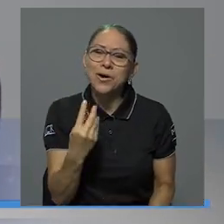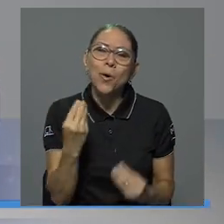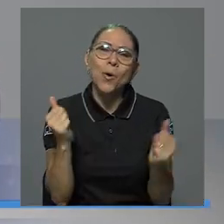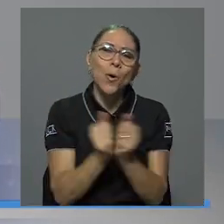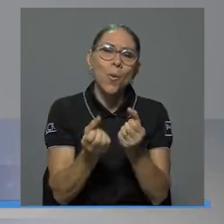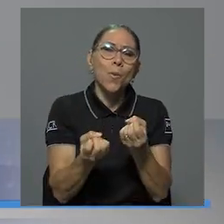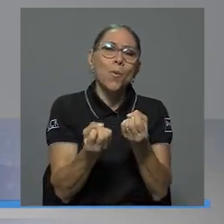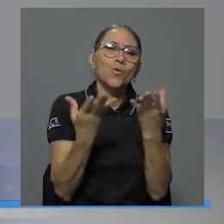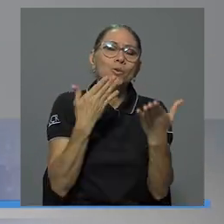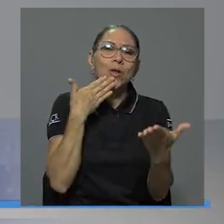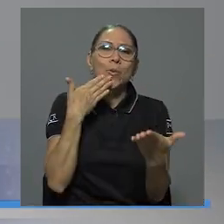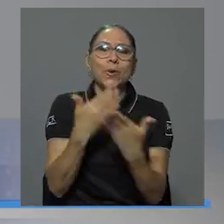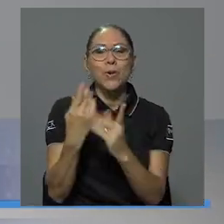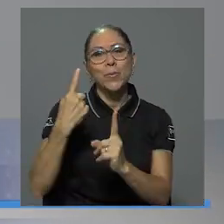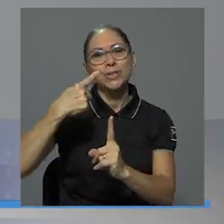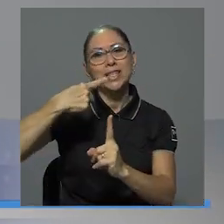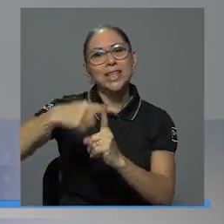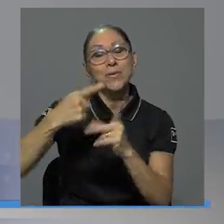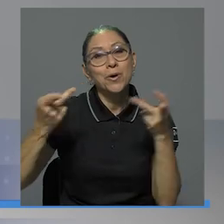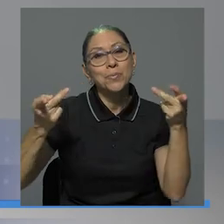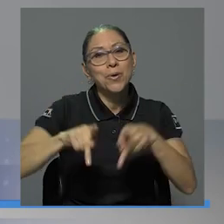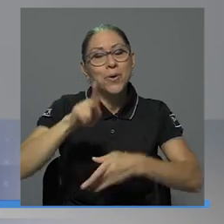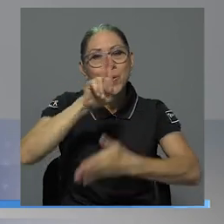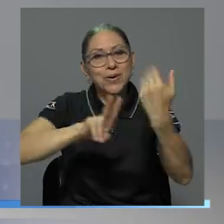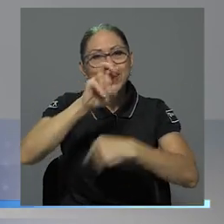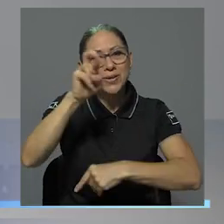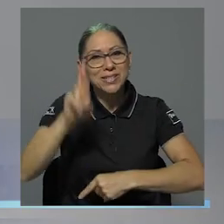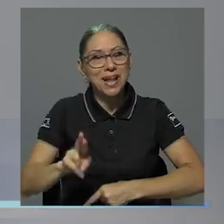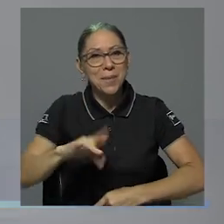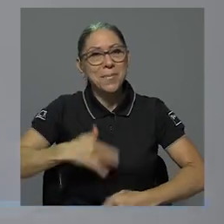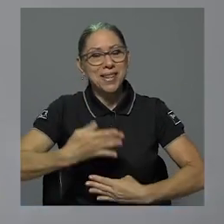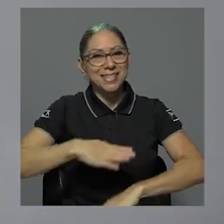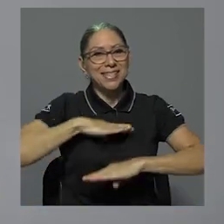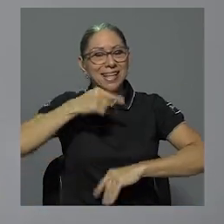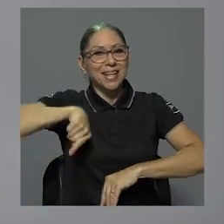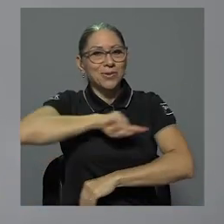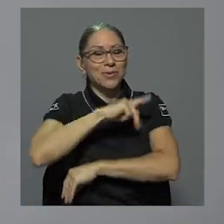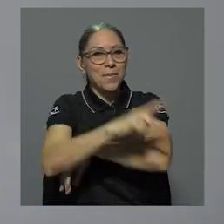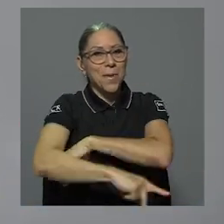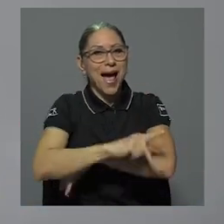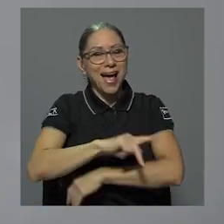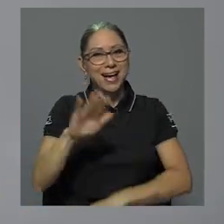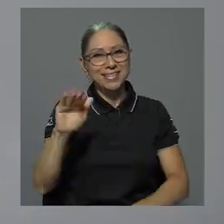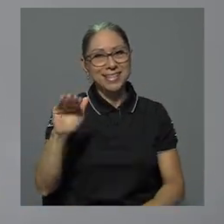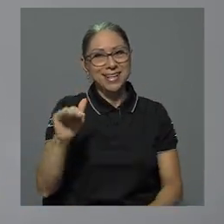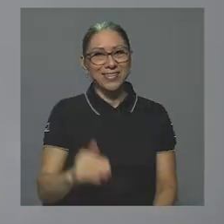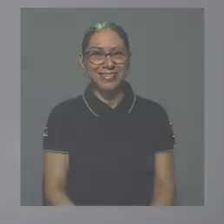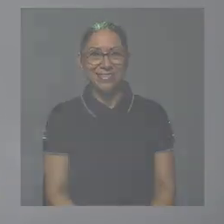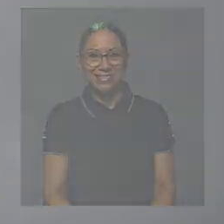de lo bueno, de lo positivo que se genera desde la Universidad de Costa Rica para el bienestar de nuestro país. Hasta luego.